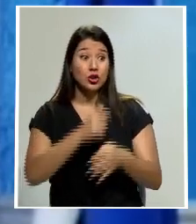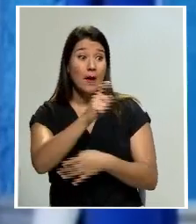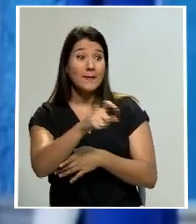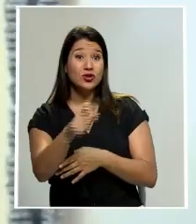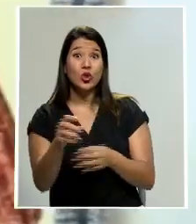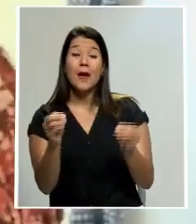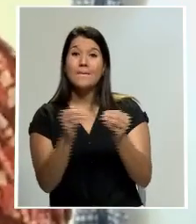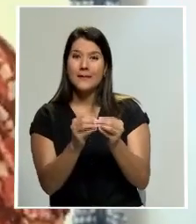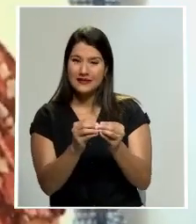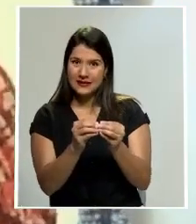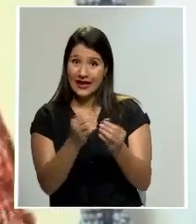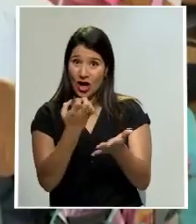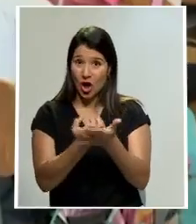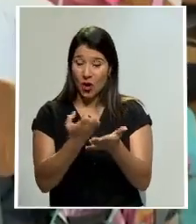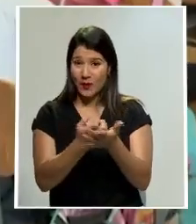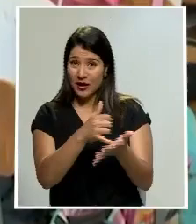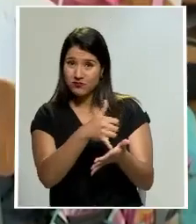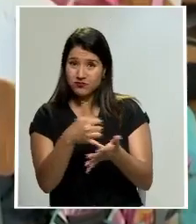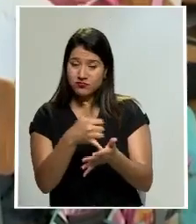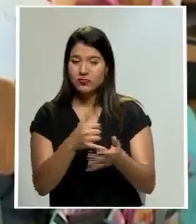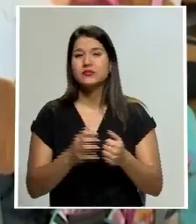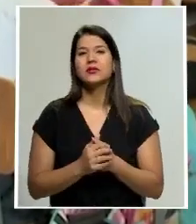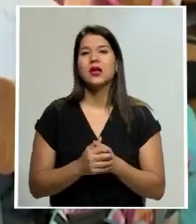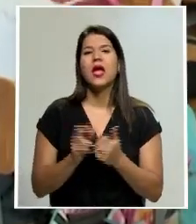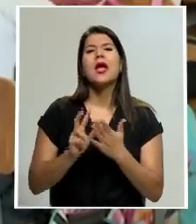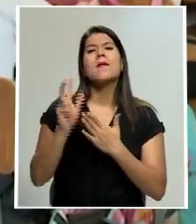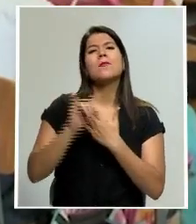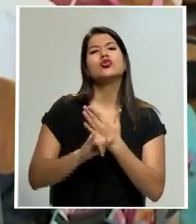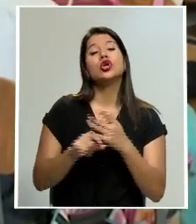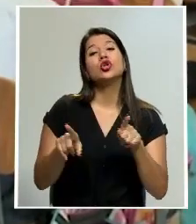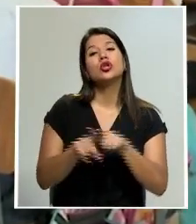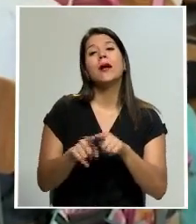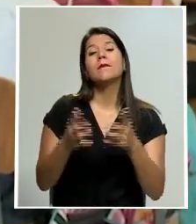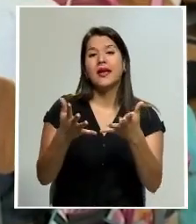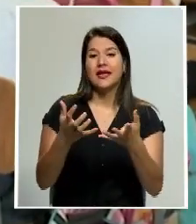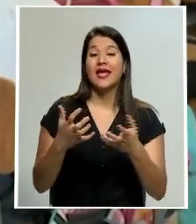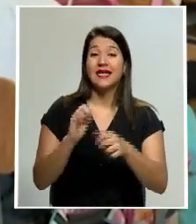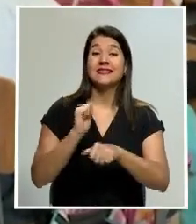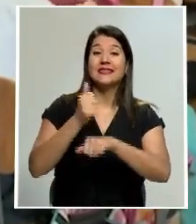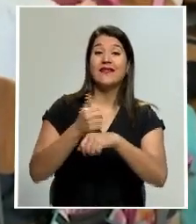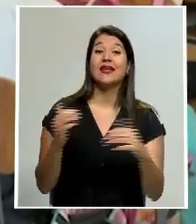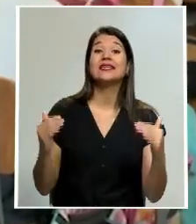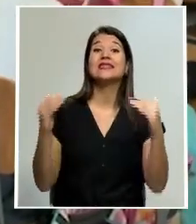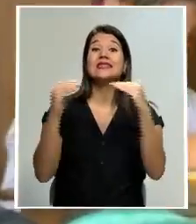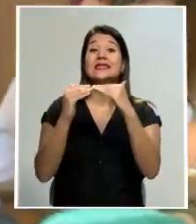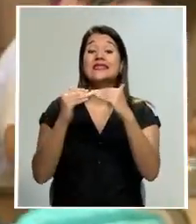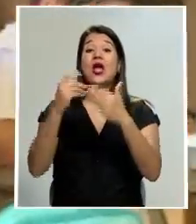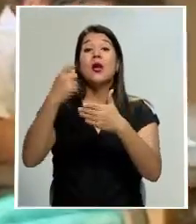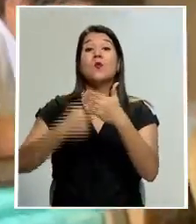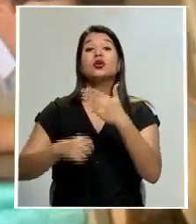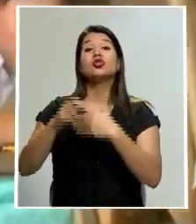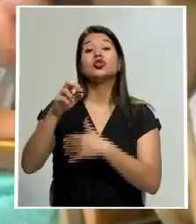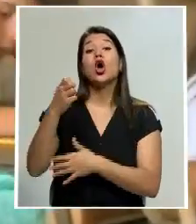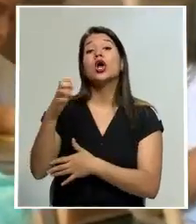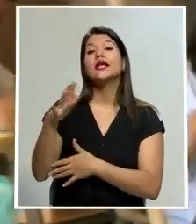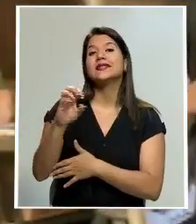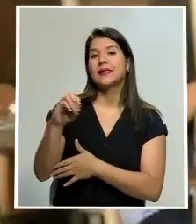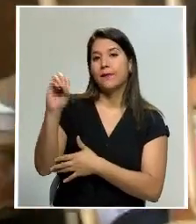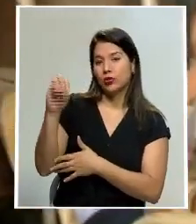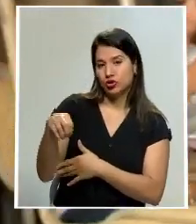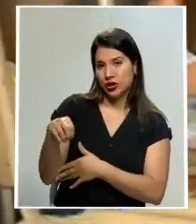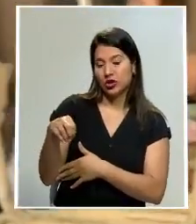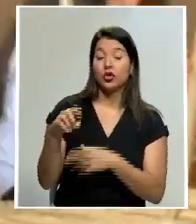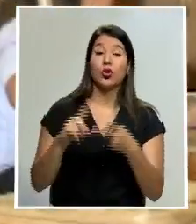Este proyecto también busca homologar las tasas de las rentas capital al 15%, así como que se dé un aumento